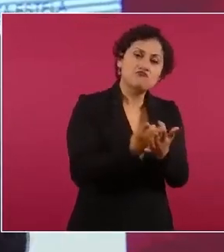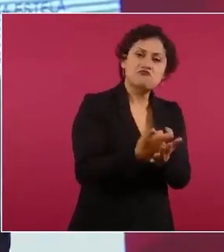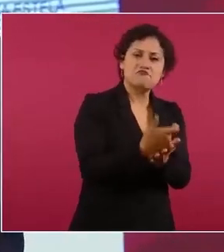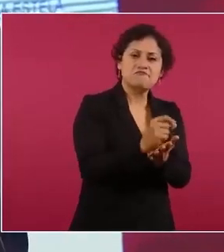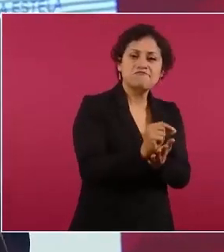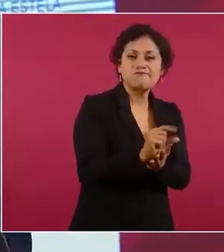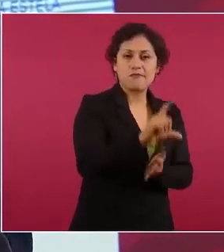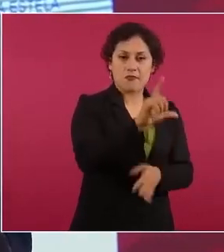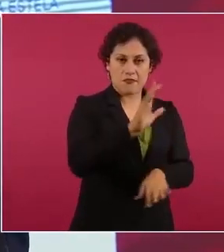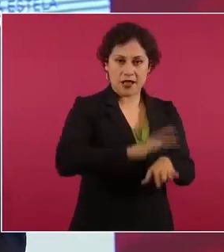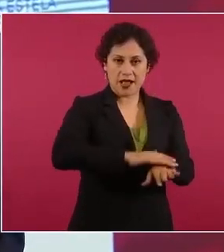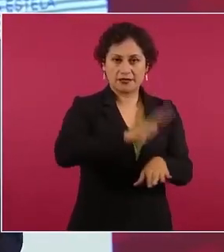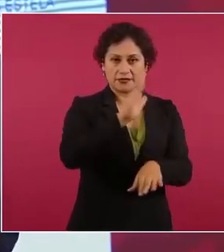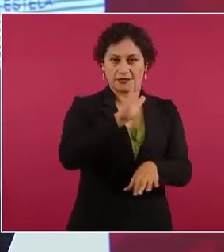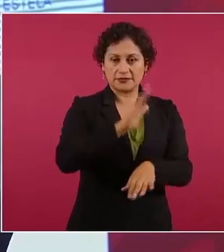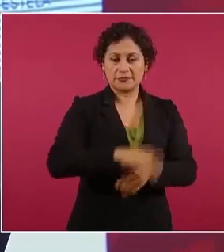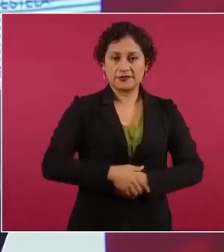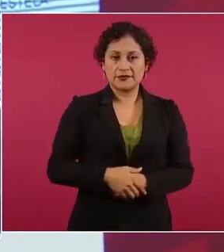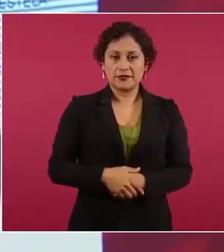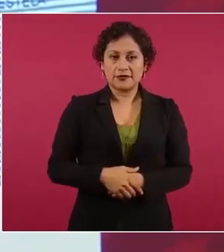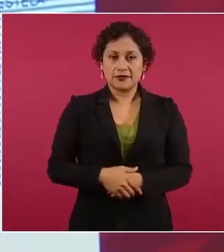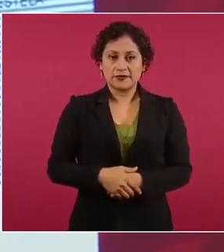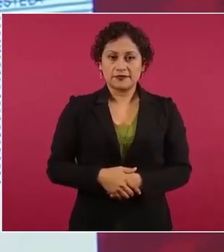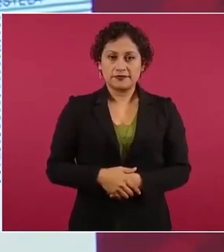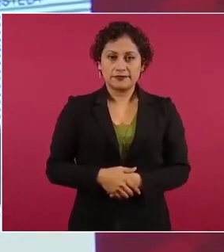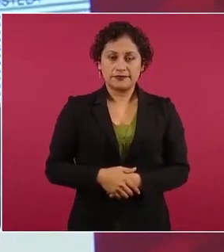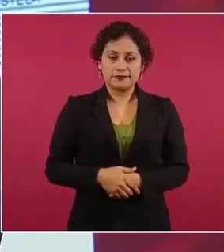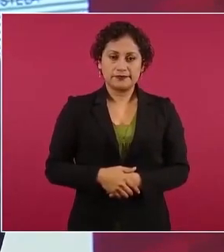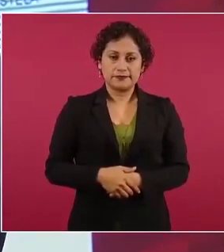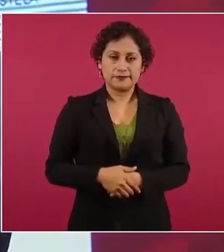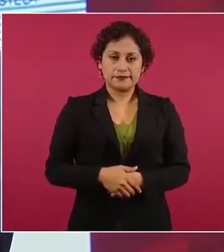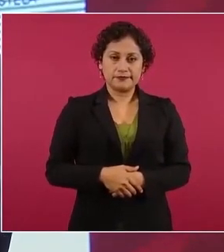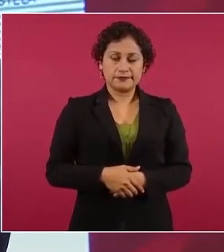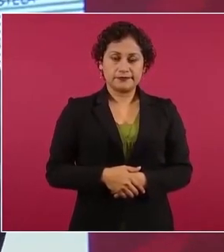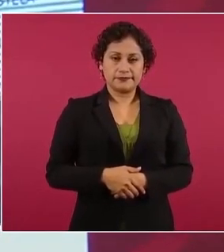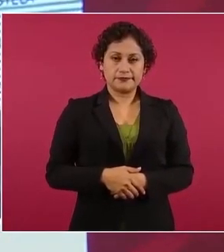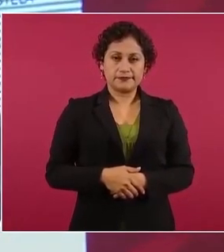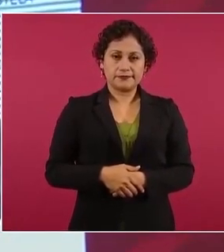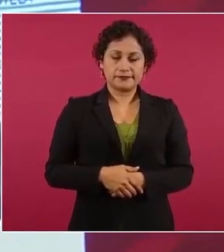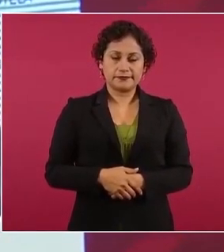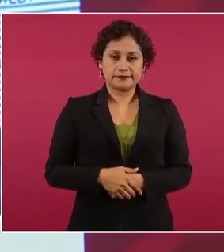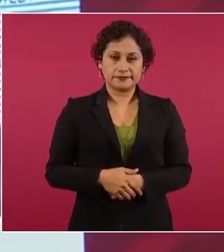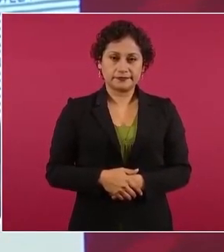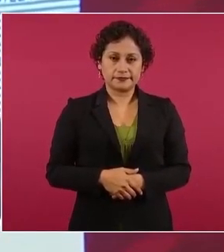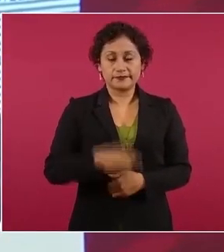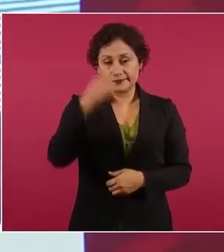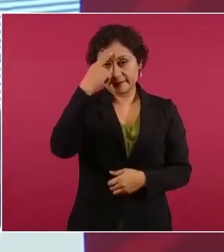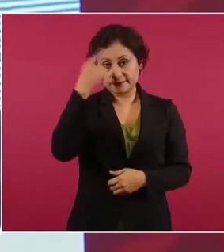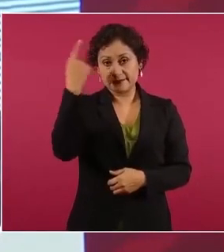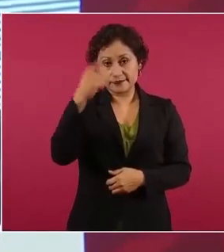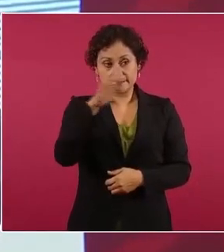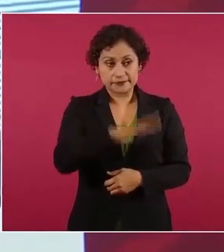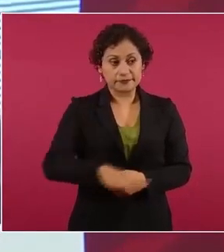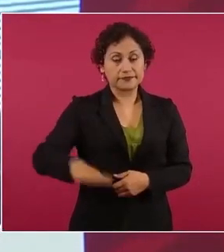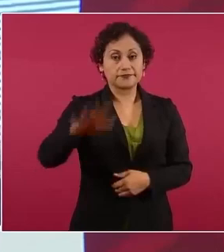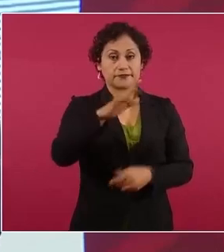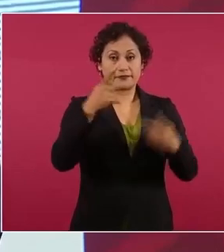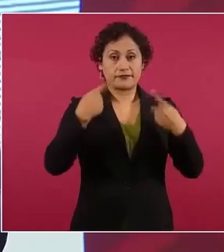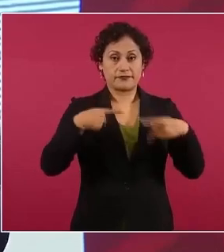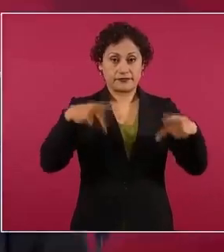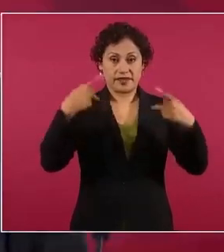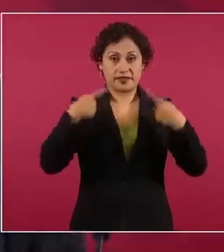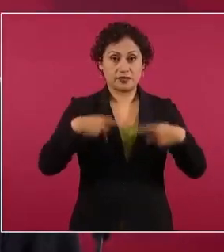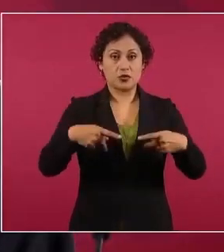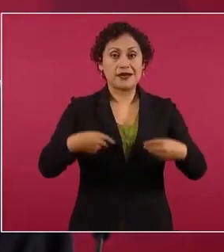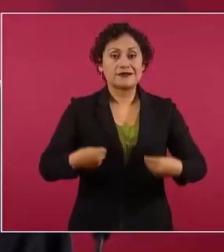que se moralice la vida pública que se purifique